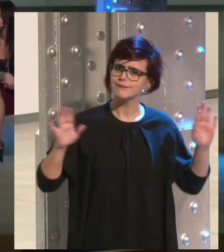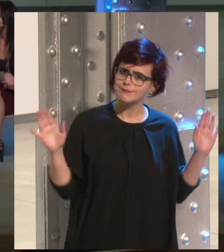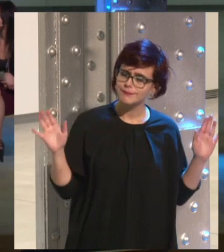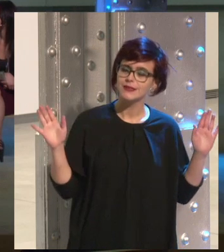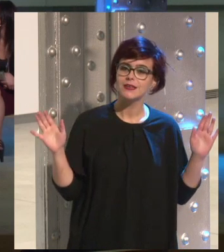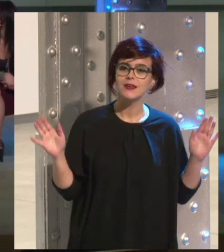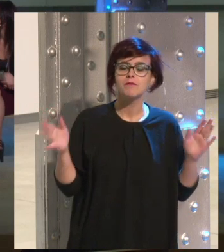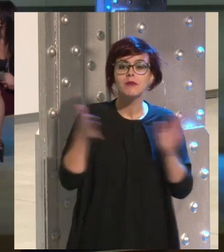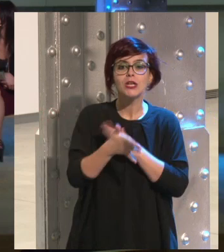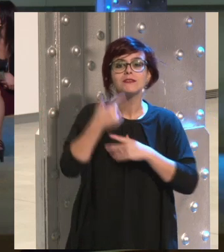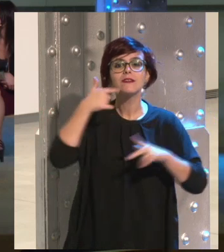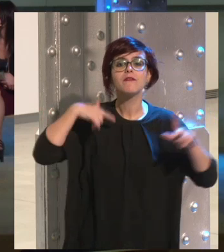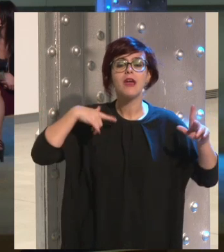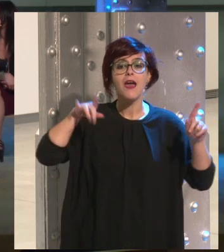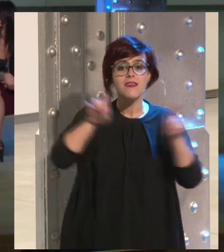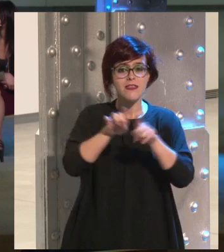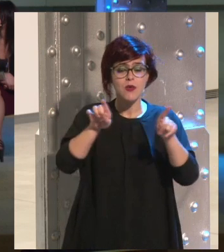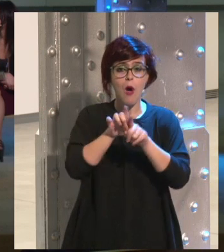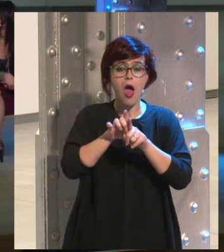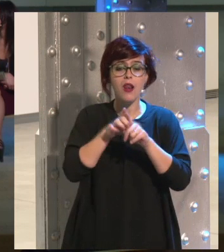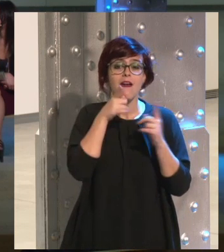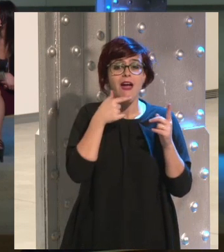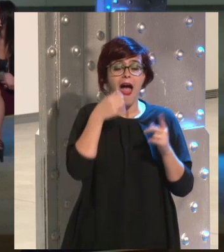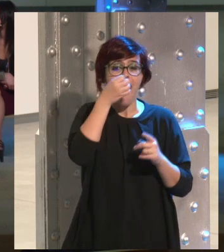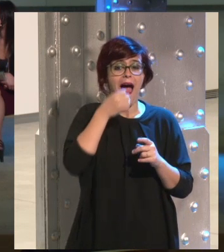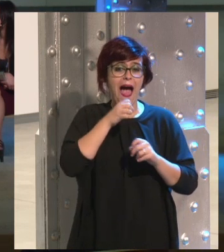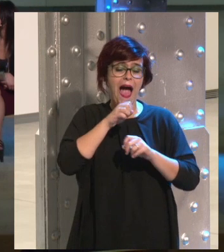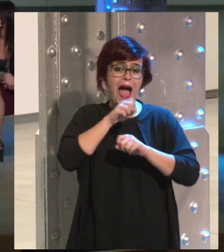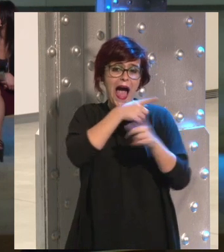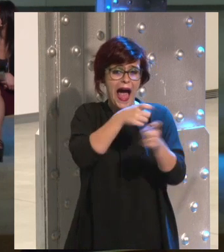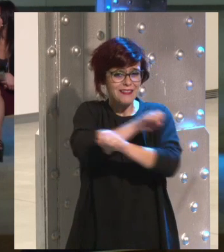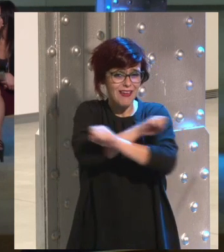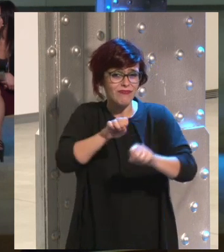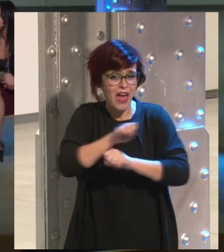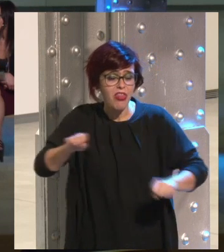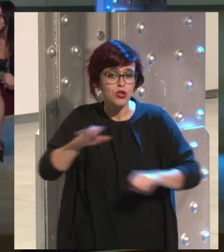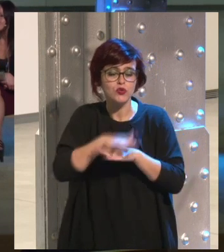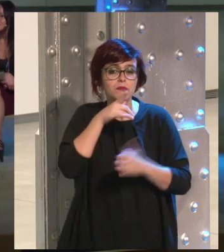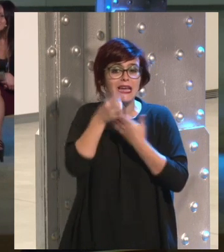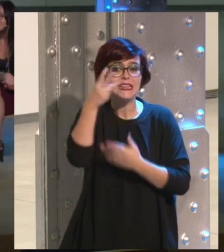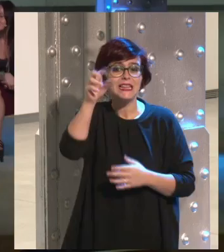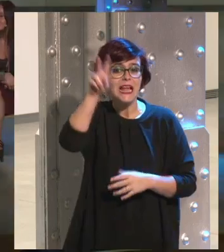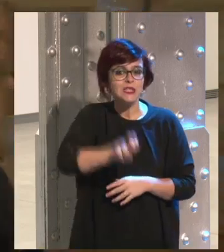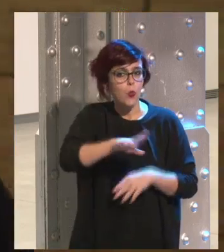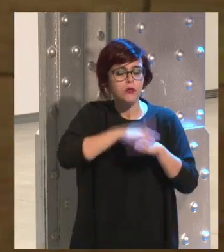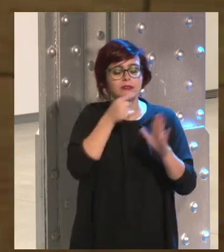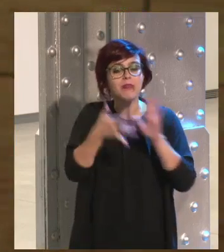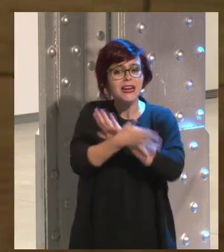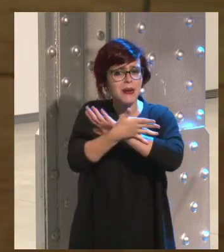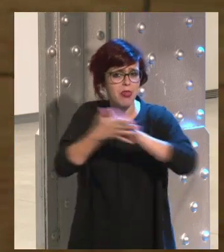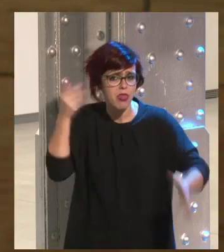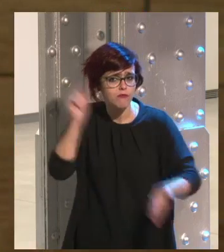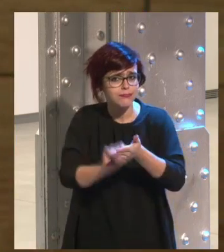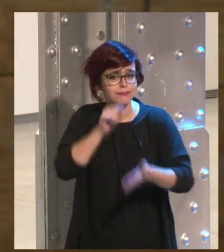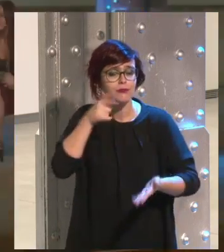en Twitter está la información, en los atentados, lo hemos comentado aquí, estaba la información en 30 segundos en Es la rapidez, es la rapidez, lo